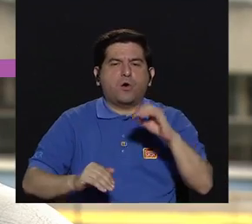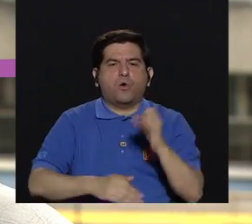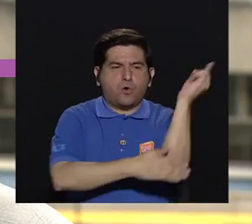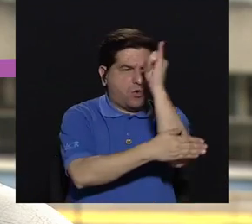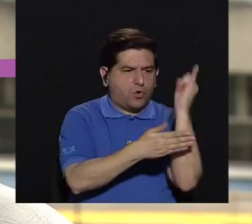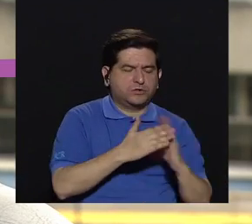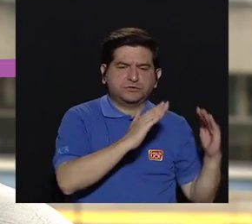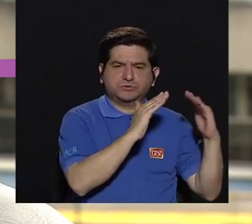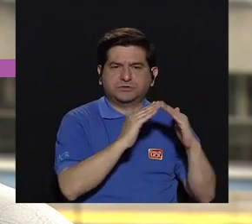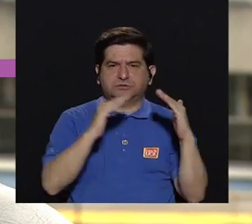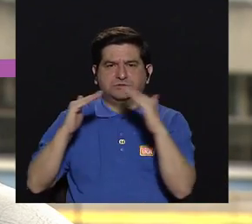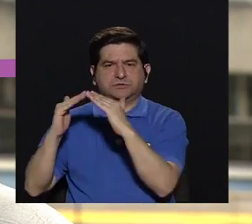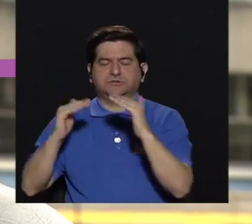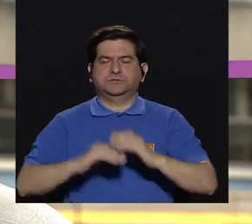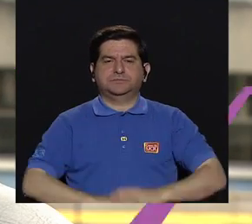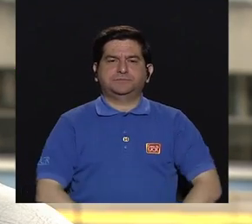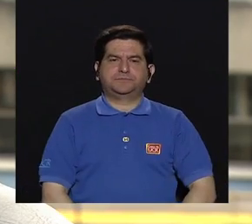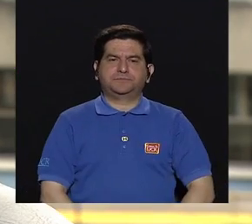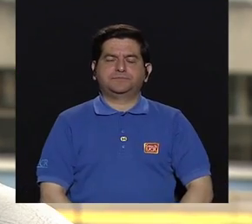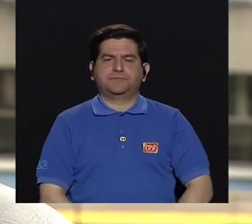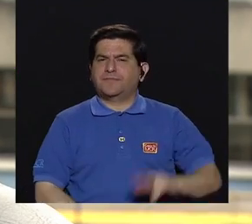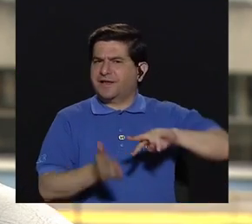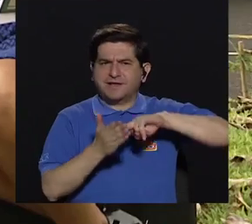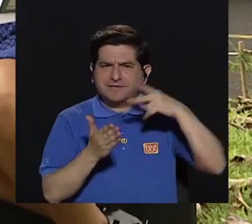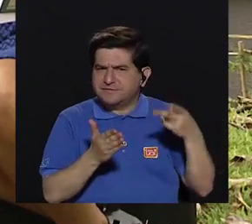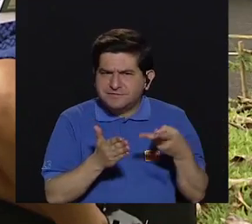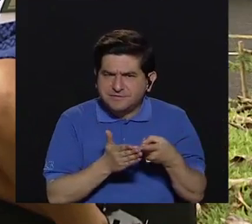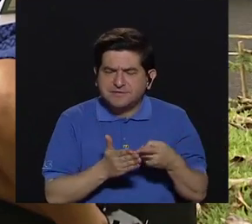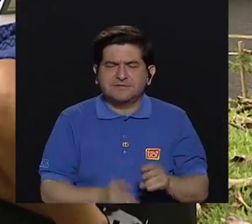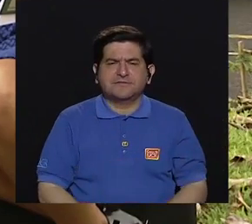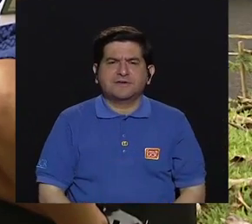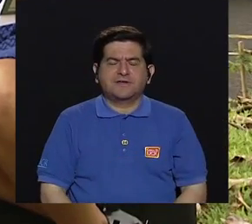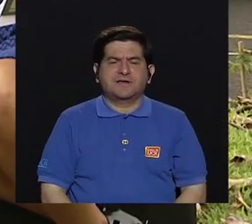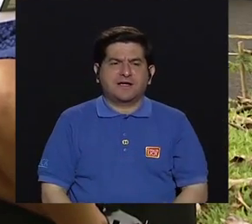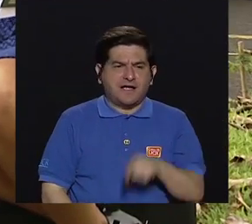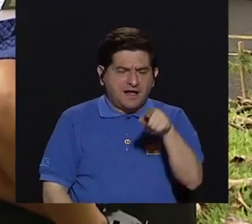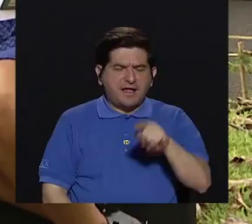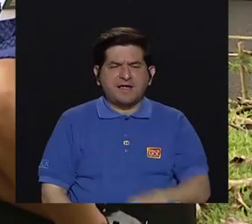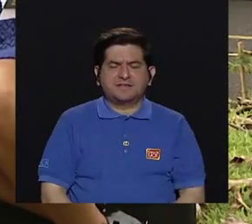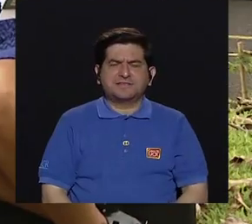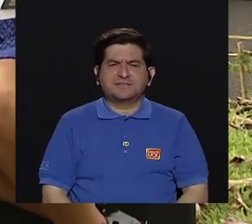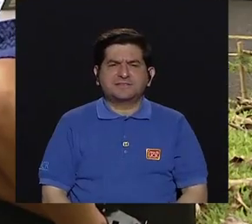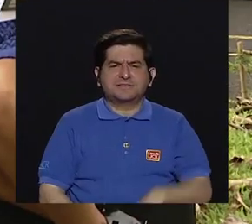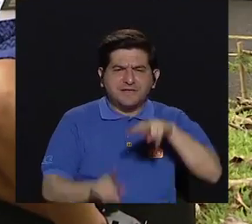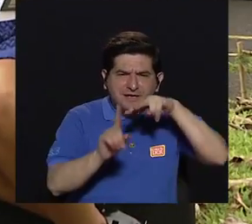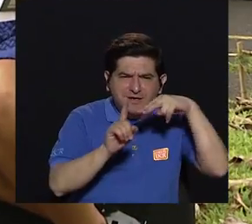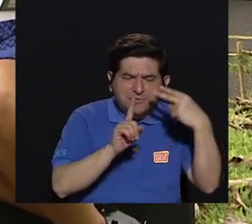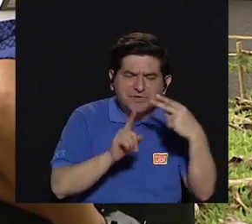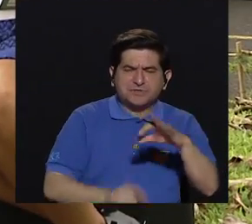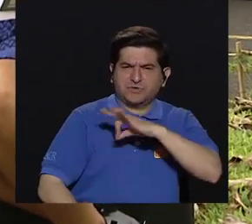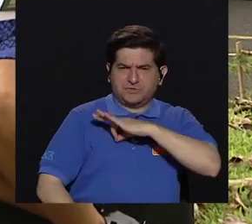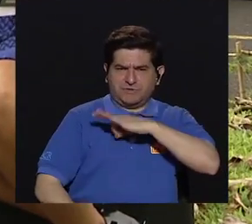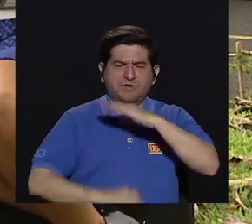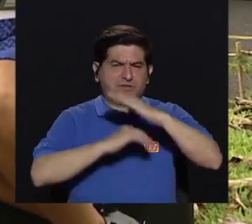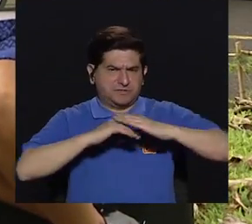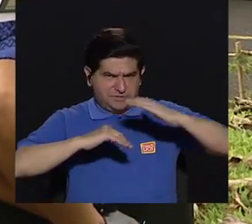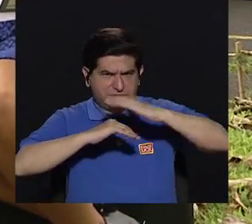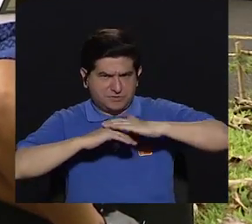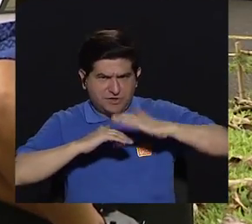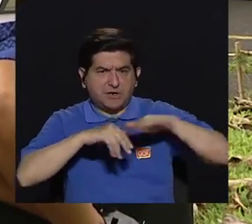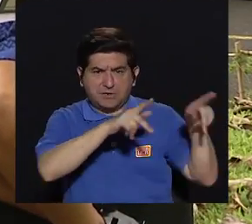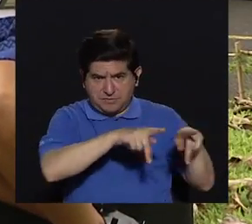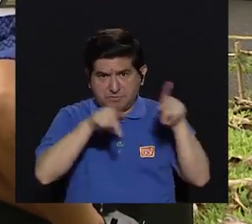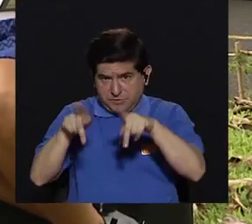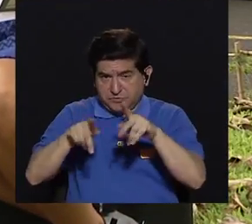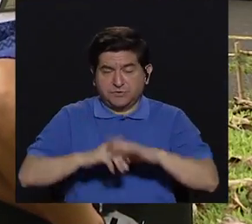el diseño de las viviendas. Sí, básicamente se tiende a trabajar hacia esa visión de bienestar, de comodidad